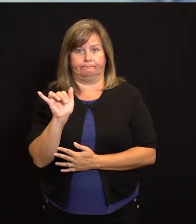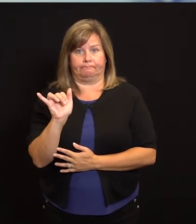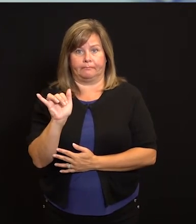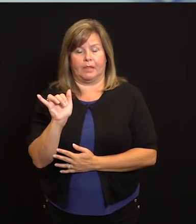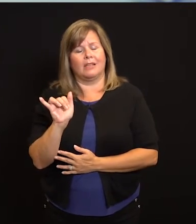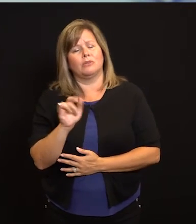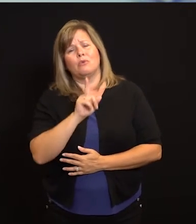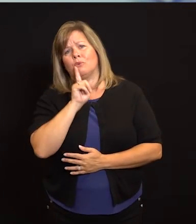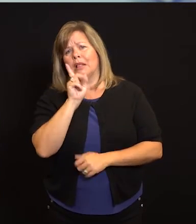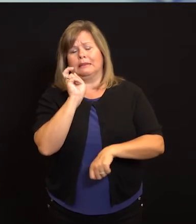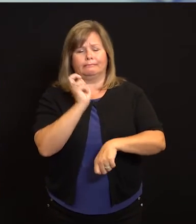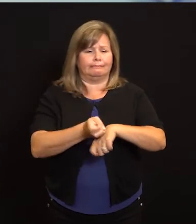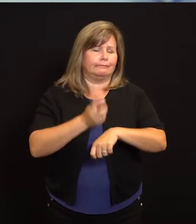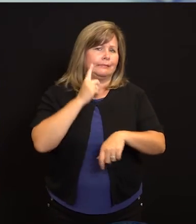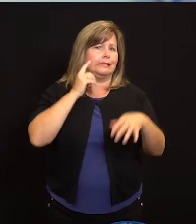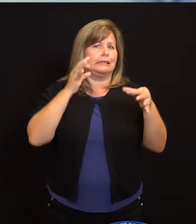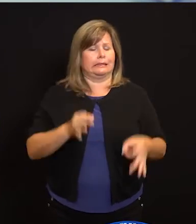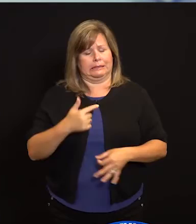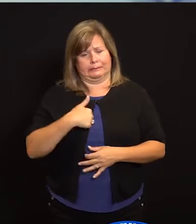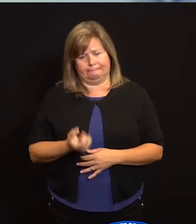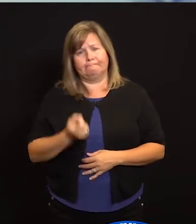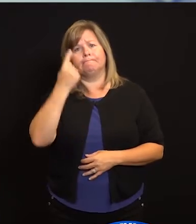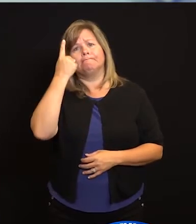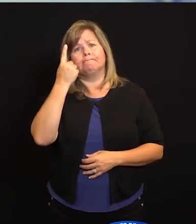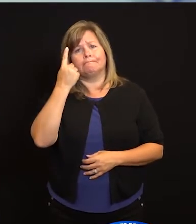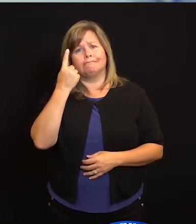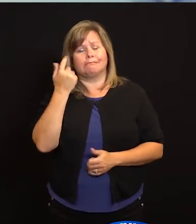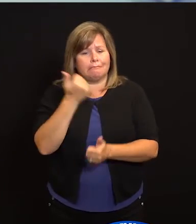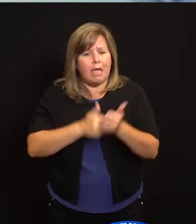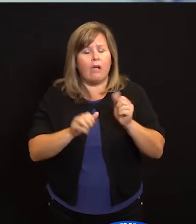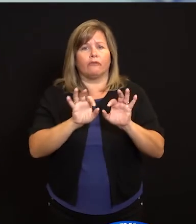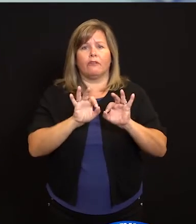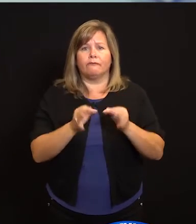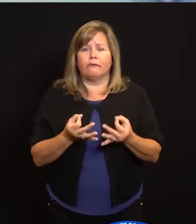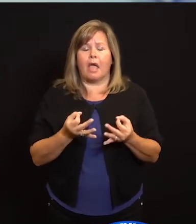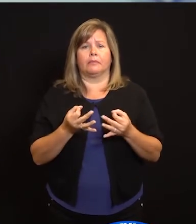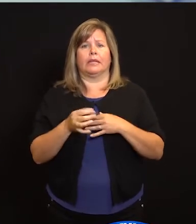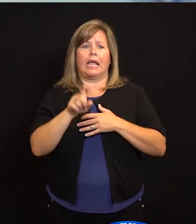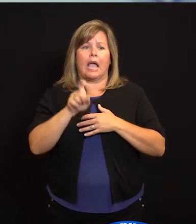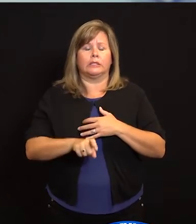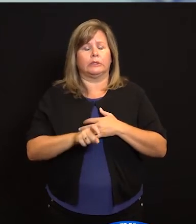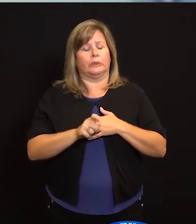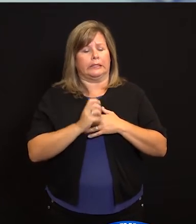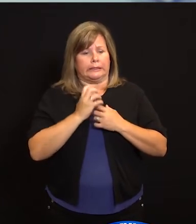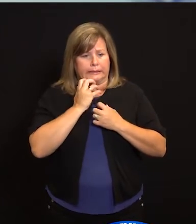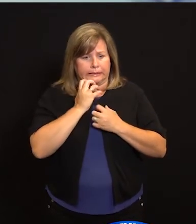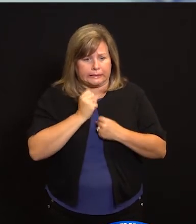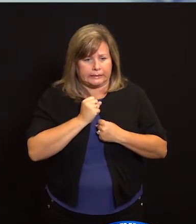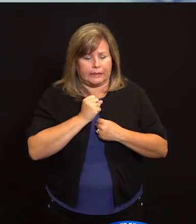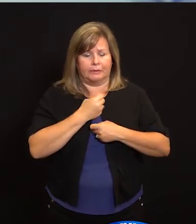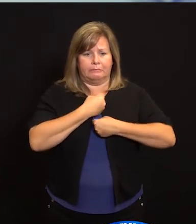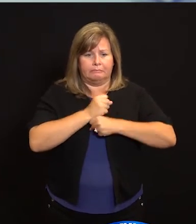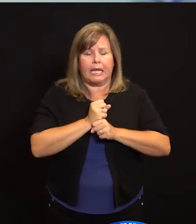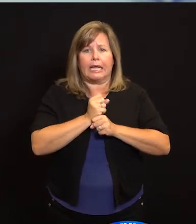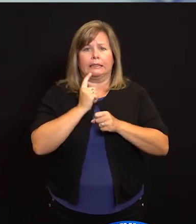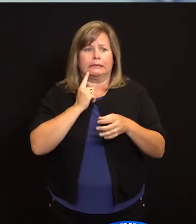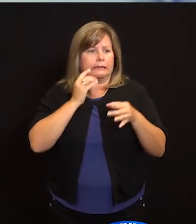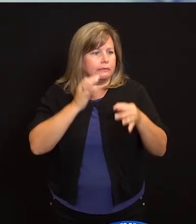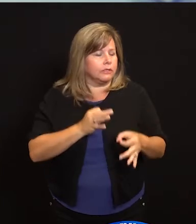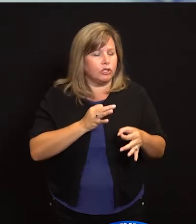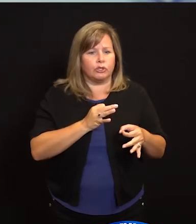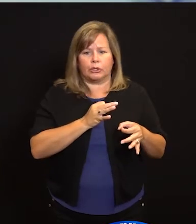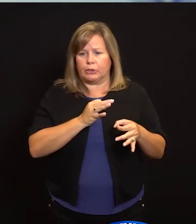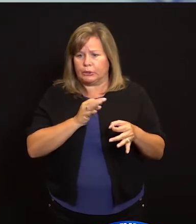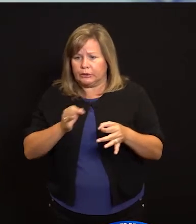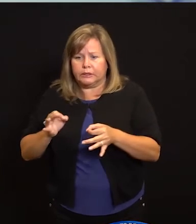con mucho cuidado, así que de nuevo estamos recomendando el uso de máscara para cualquier persona en el edificio de la escuela y estamos recomendando